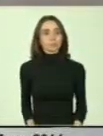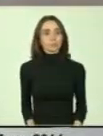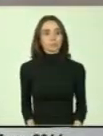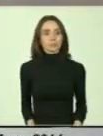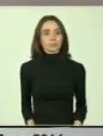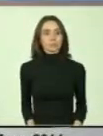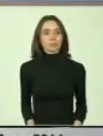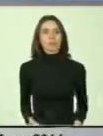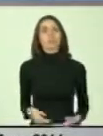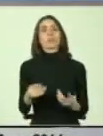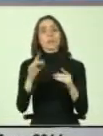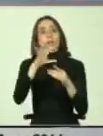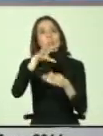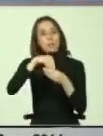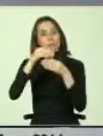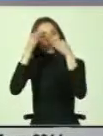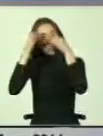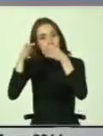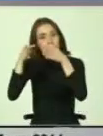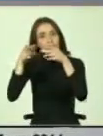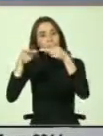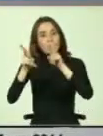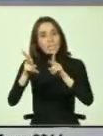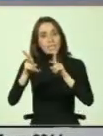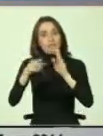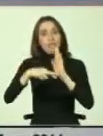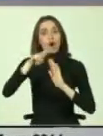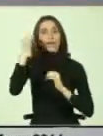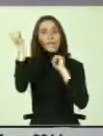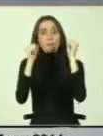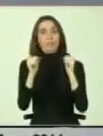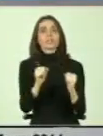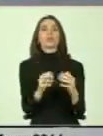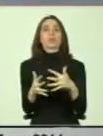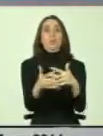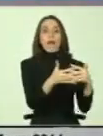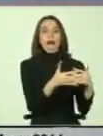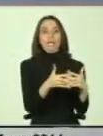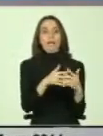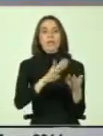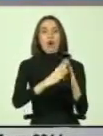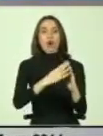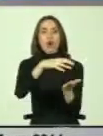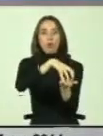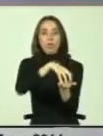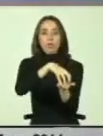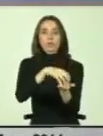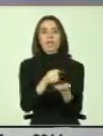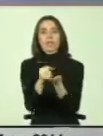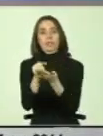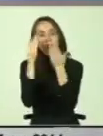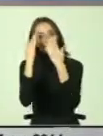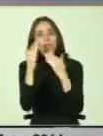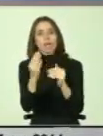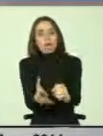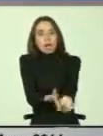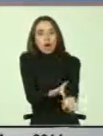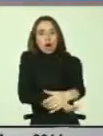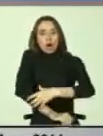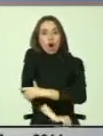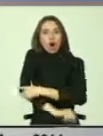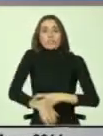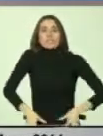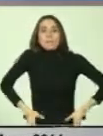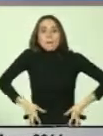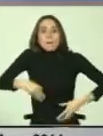en este enfoque de derechos, en torno a rehabilitación. Red comunitaria de salud mental, entregar la cobertura de órtesis y prótesis a